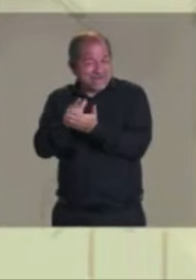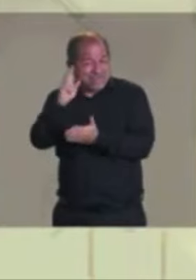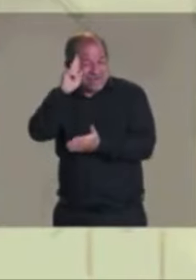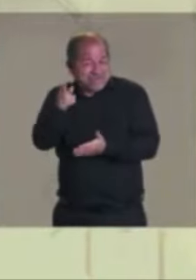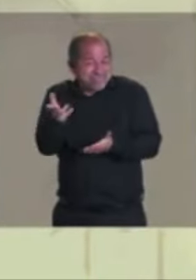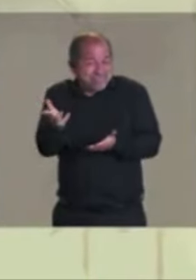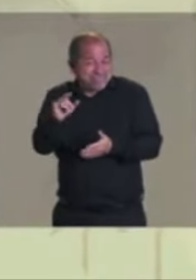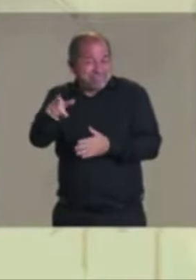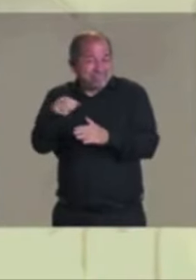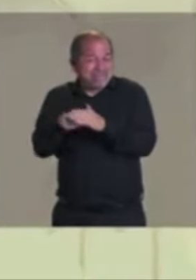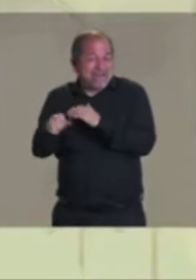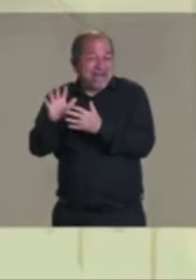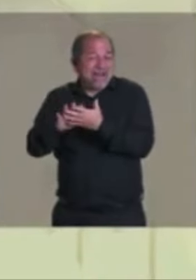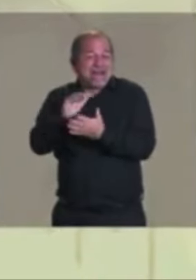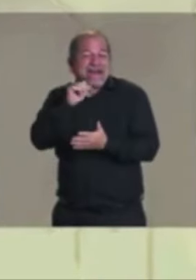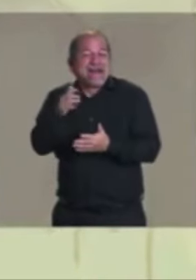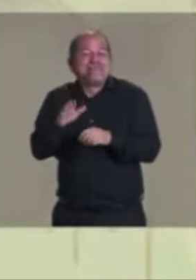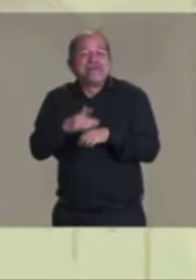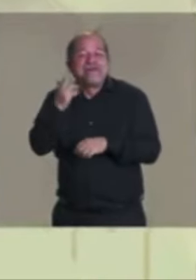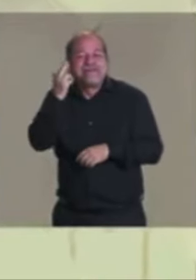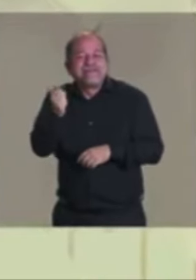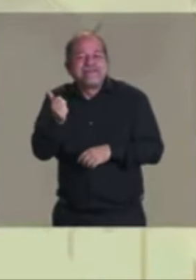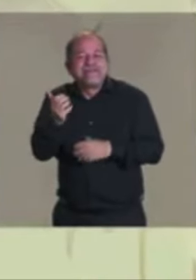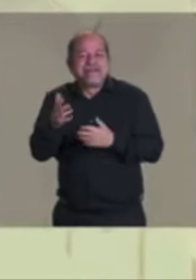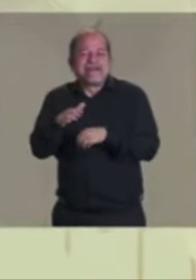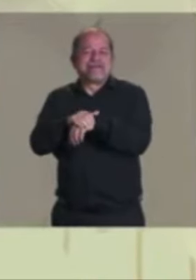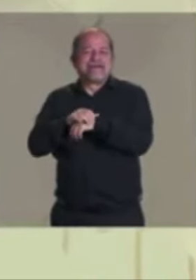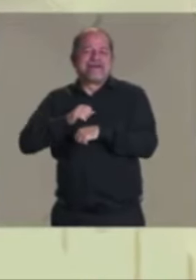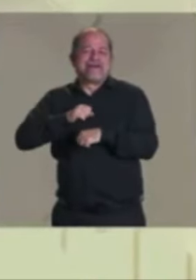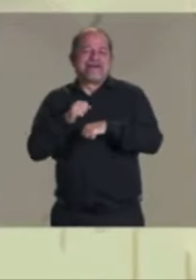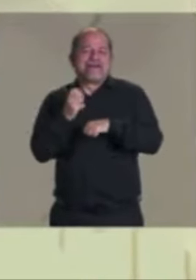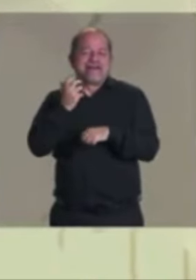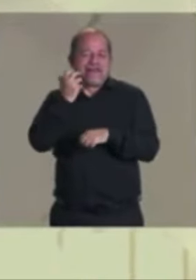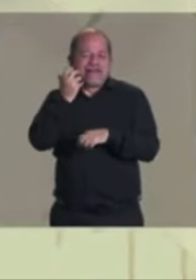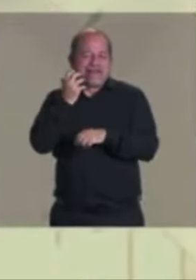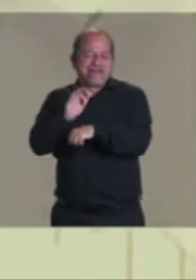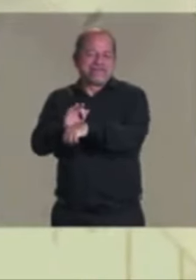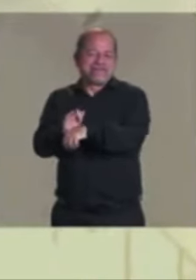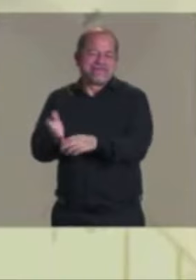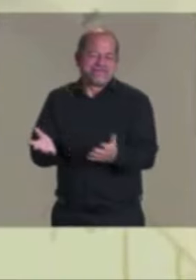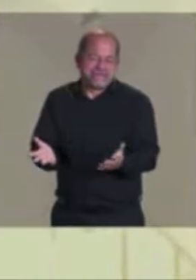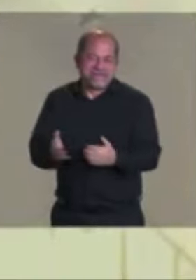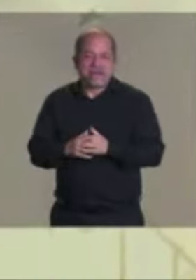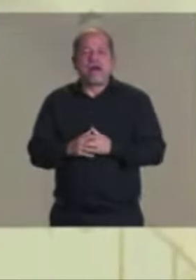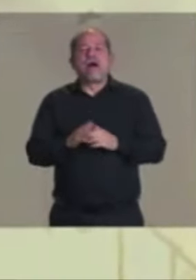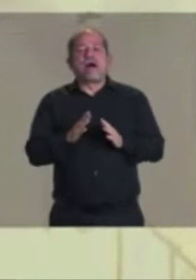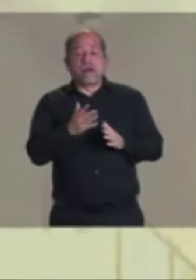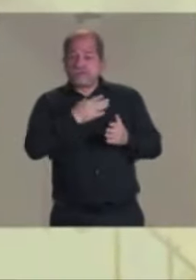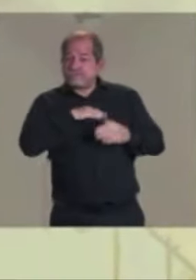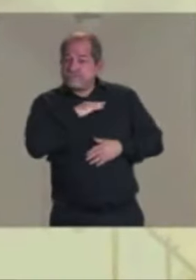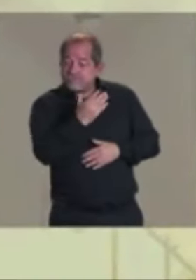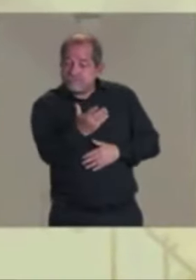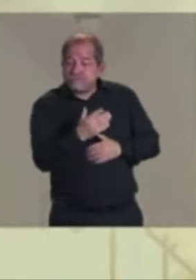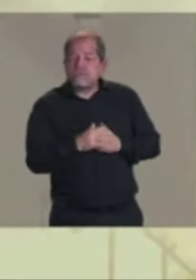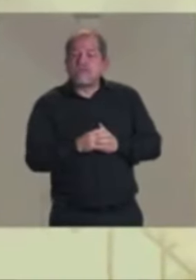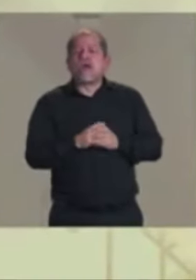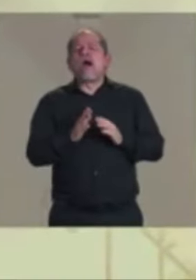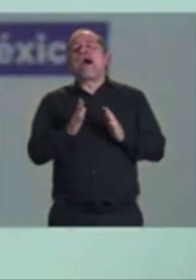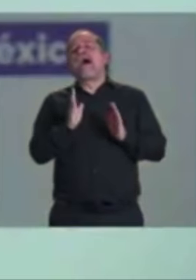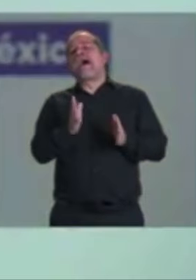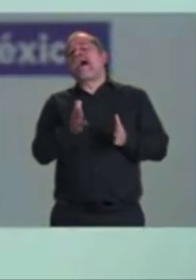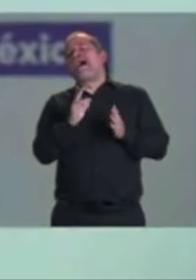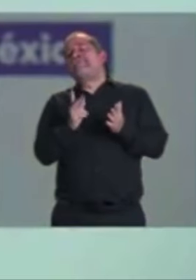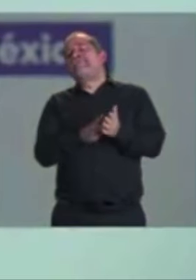¿Alguien quiere decir algo? Sí, solamente que ese caso ya se vio muchísimas veces. Es algo bastante viejo que ya fue